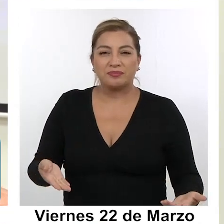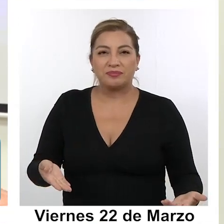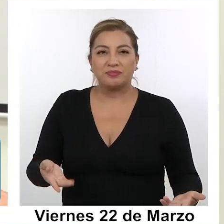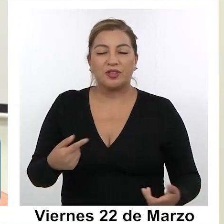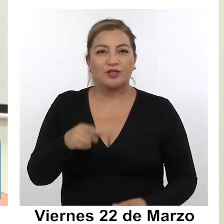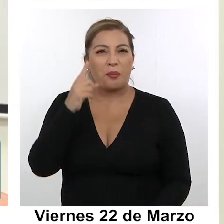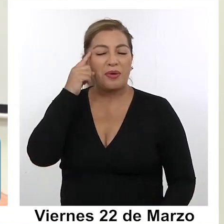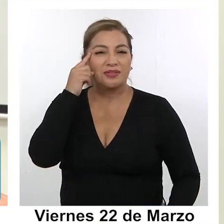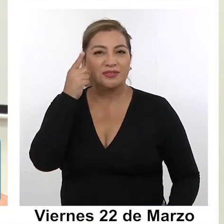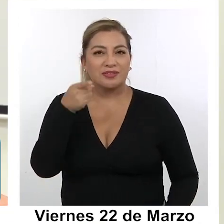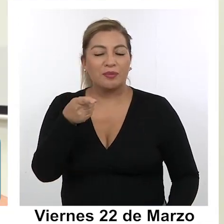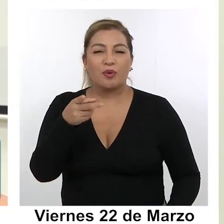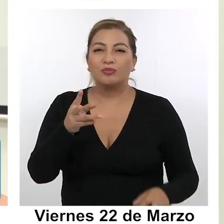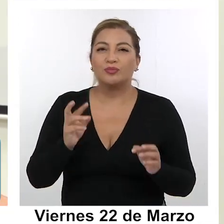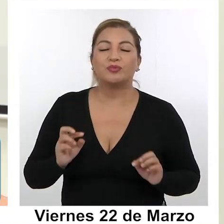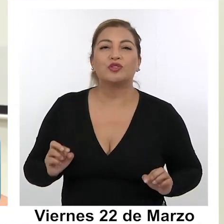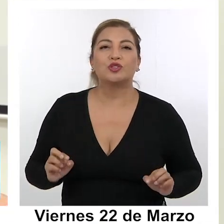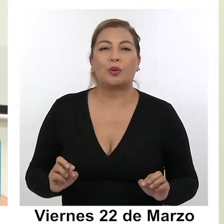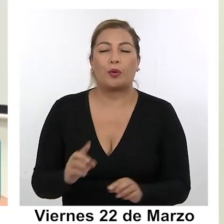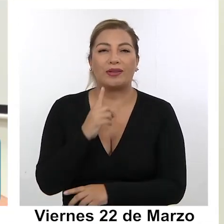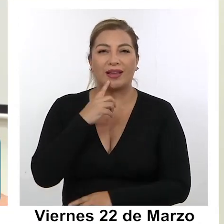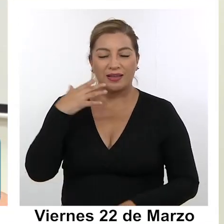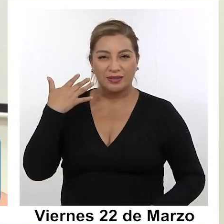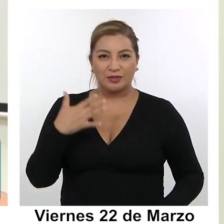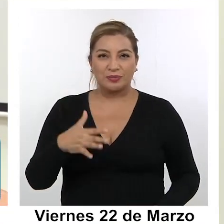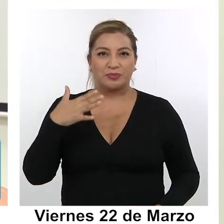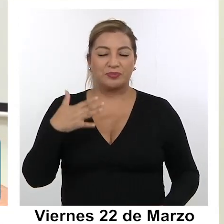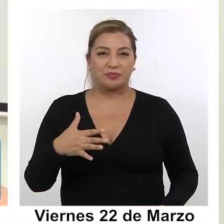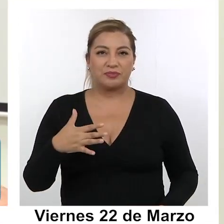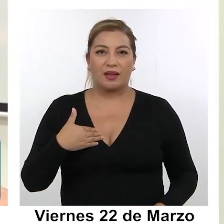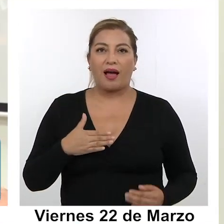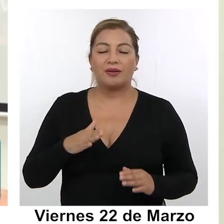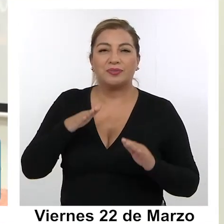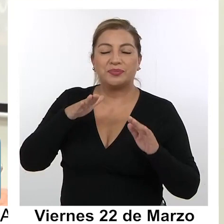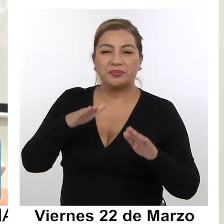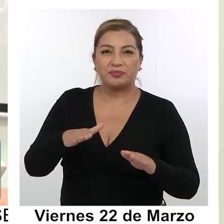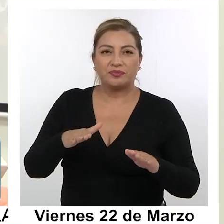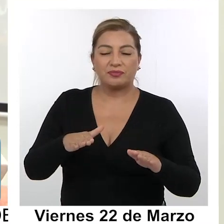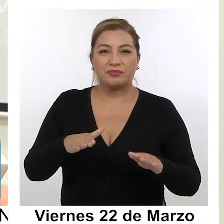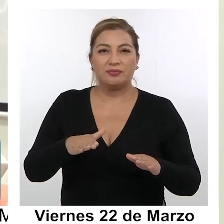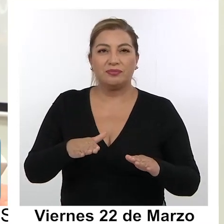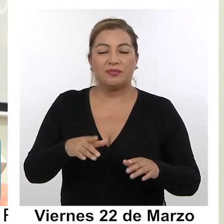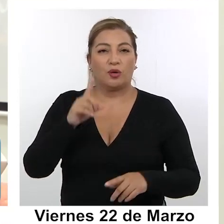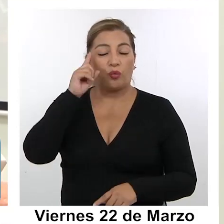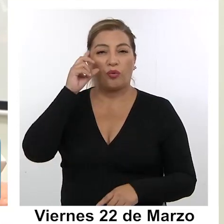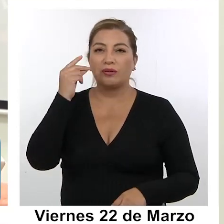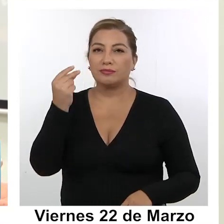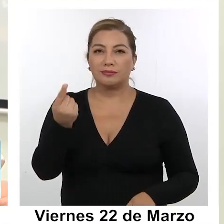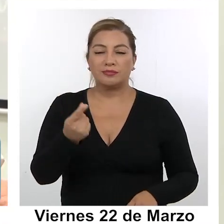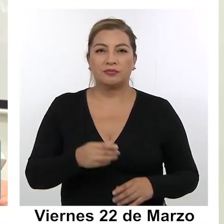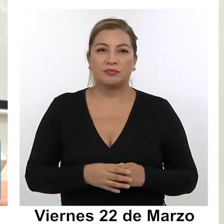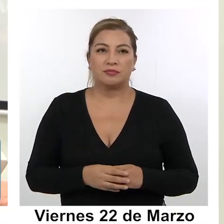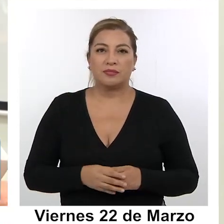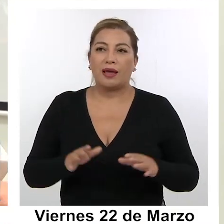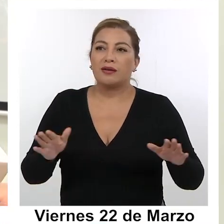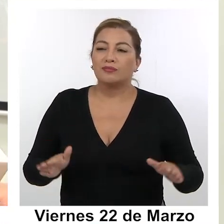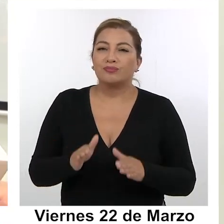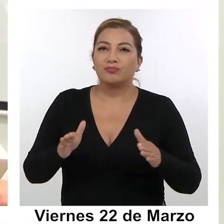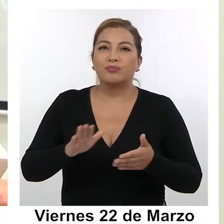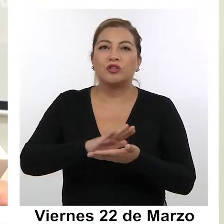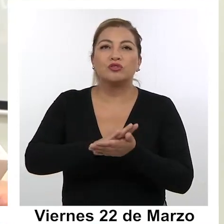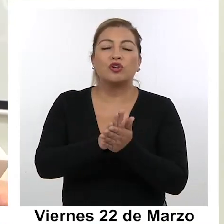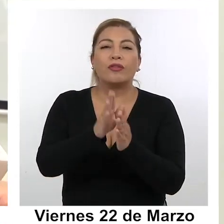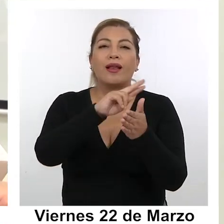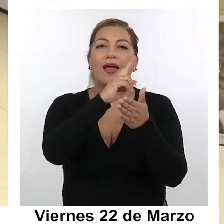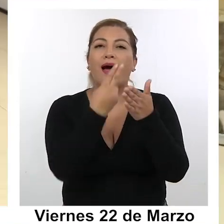que era una instancia muy importante para apoyar a una iniciativa que promueve a todas las